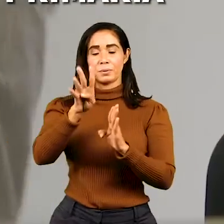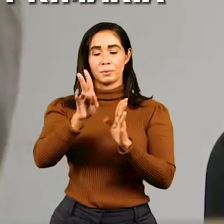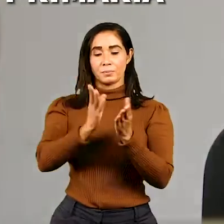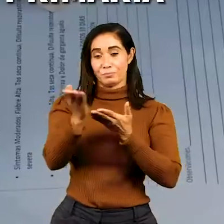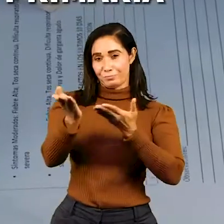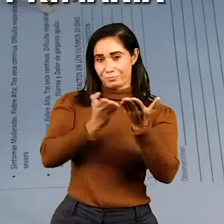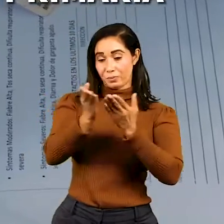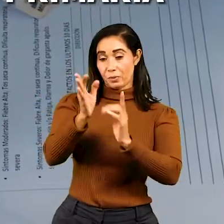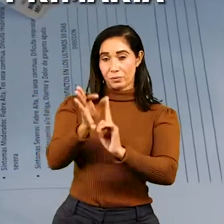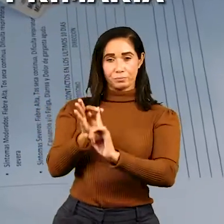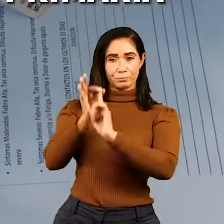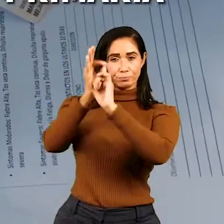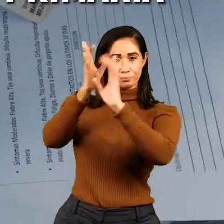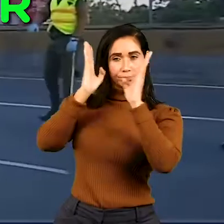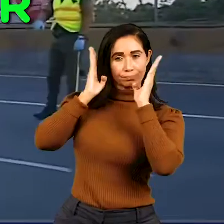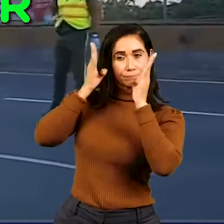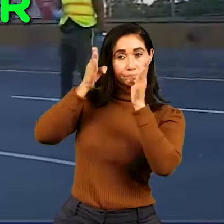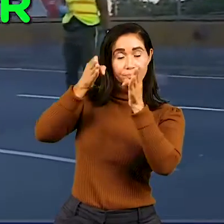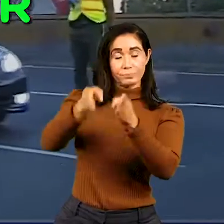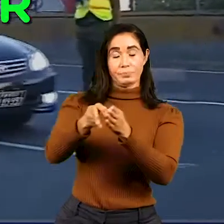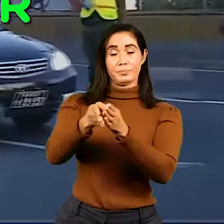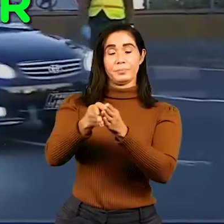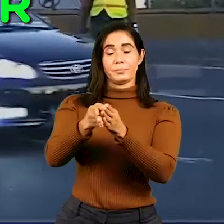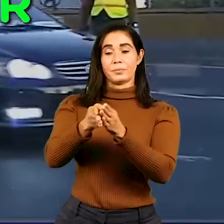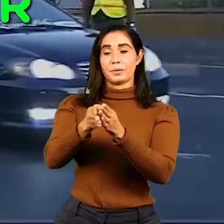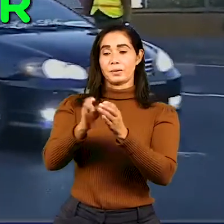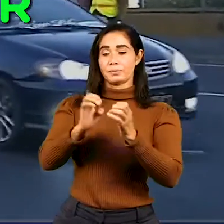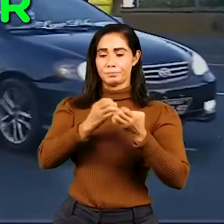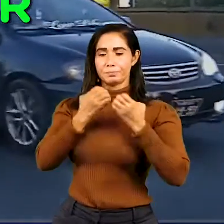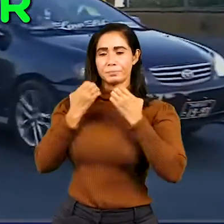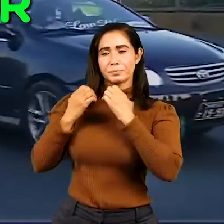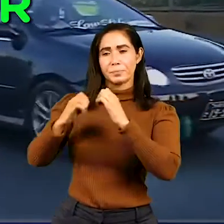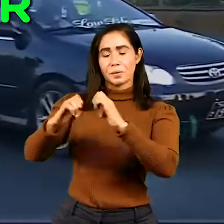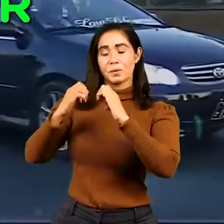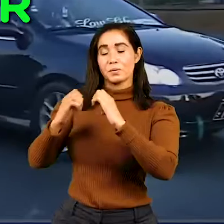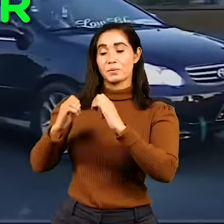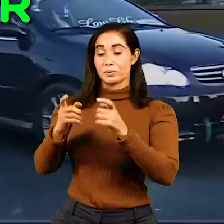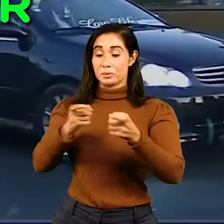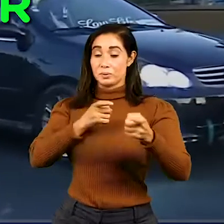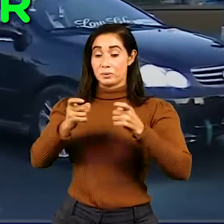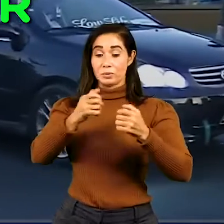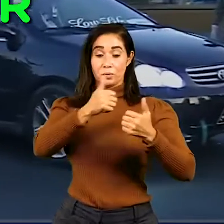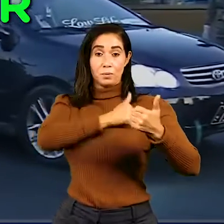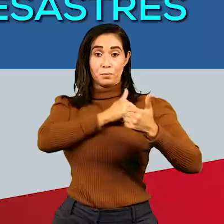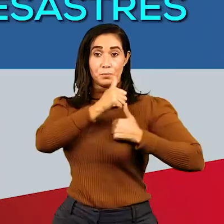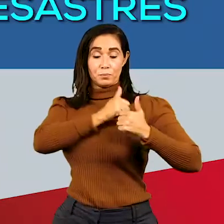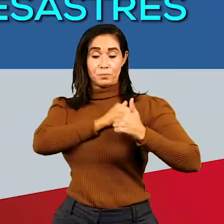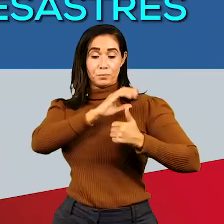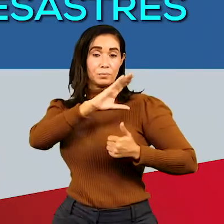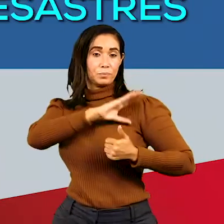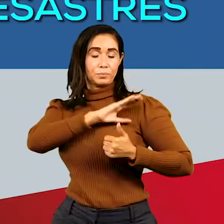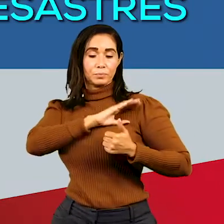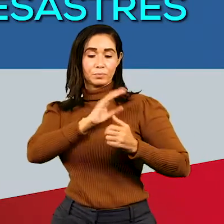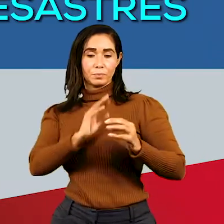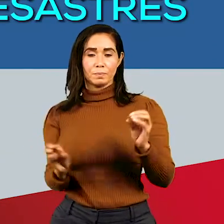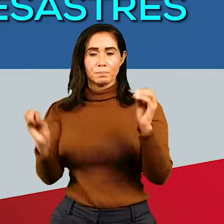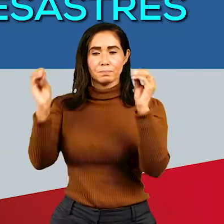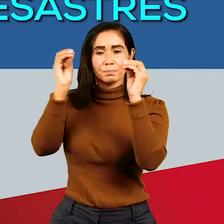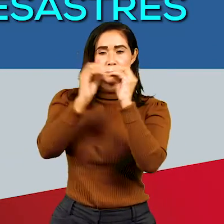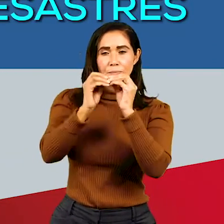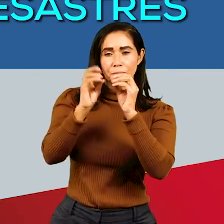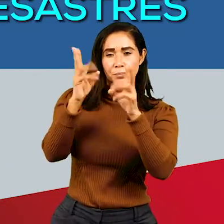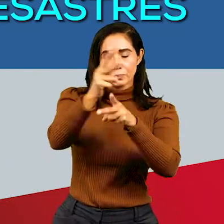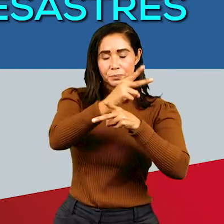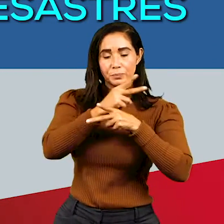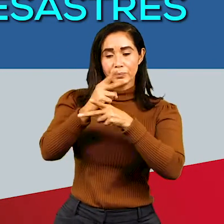servicios de atención primaria, el reforzamiento del control policial y militar y la sesión permanente